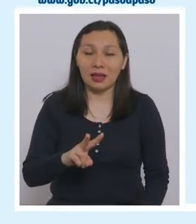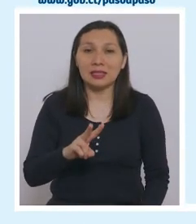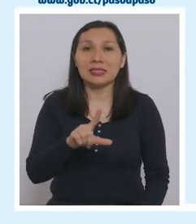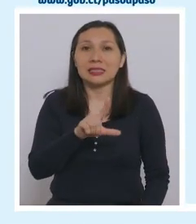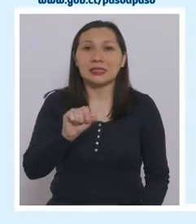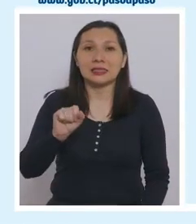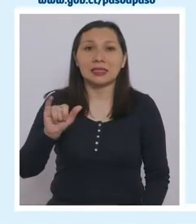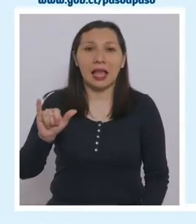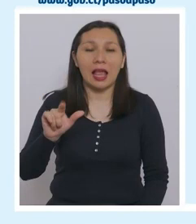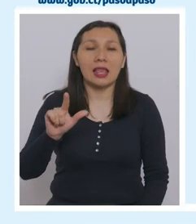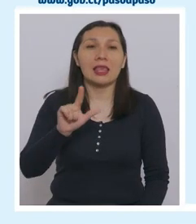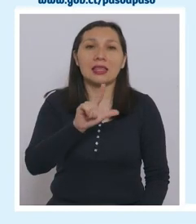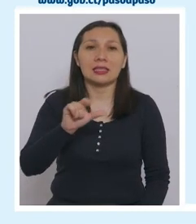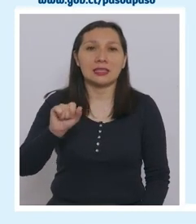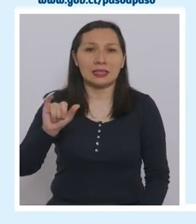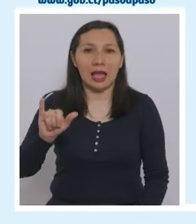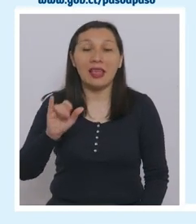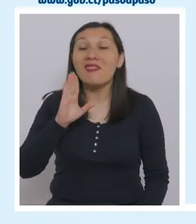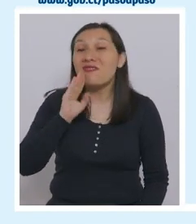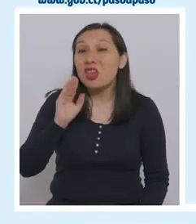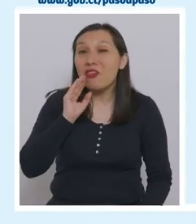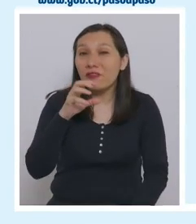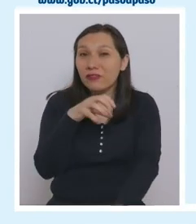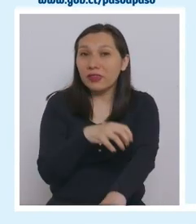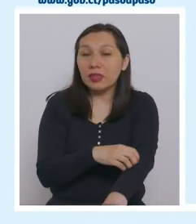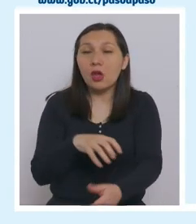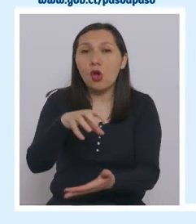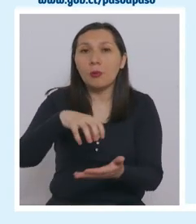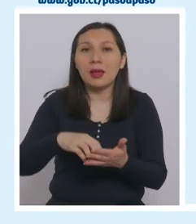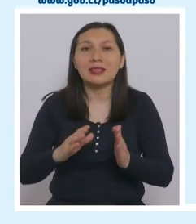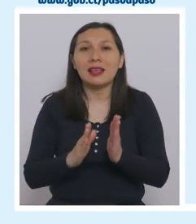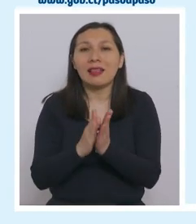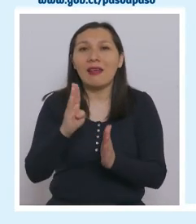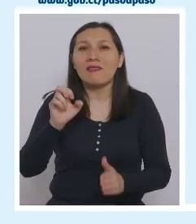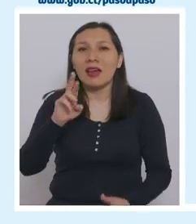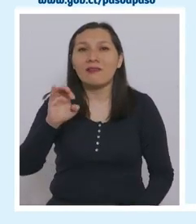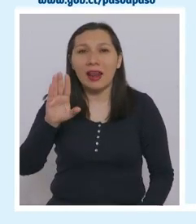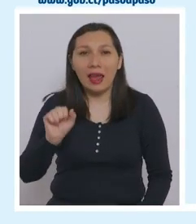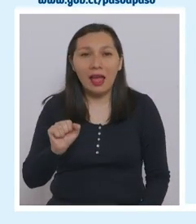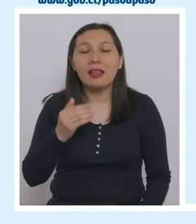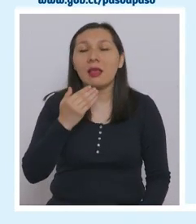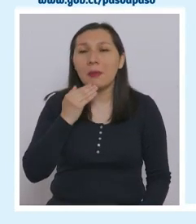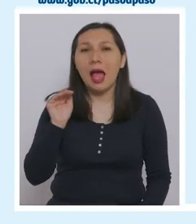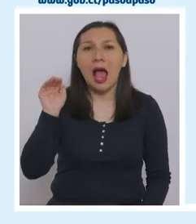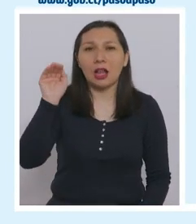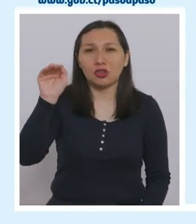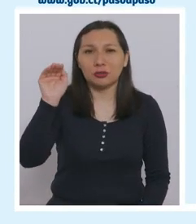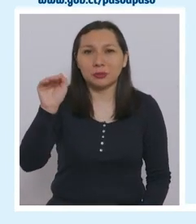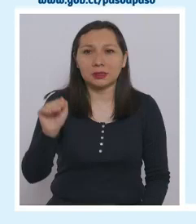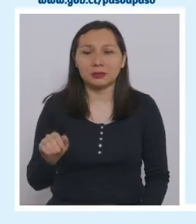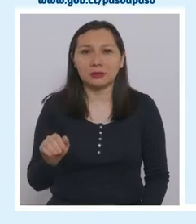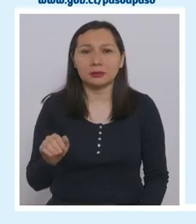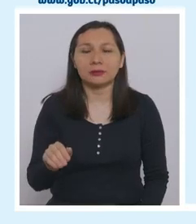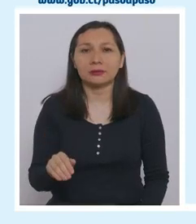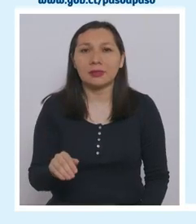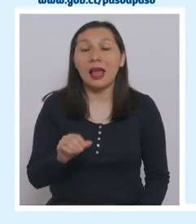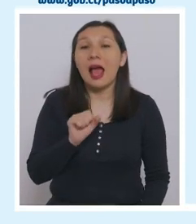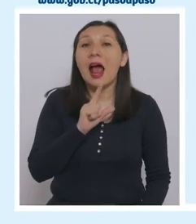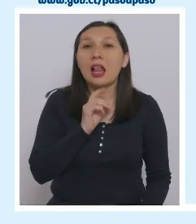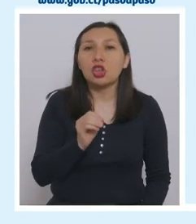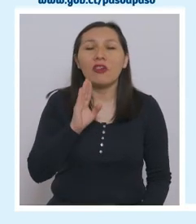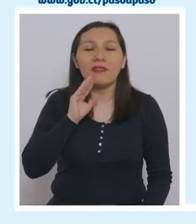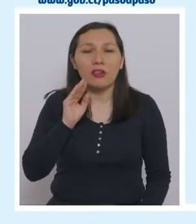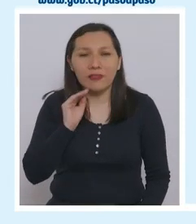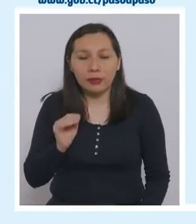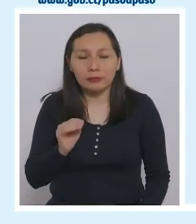Yayay. En la región de Bio Bio, la comuna de Santa Bárbara y Alto Hospicio. Alto Bio Bio y